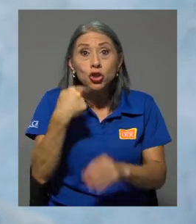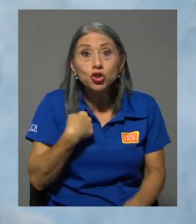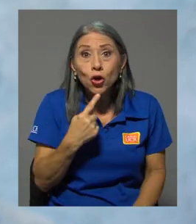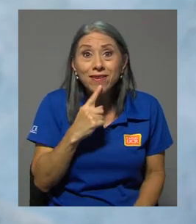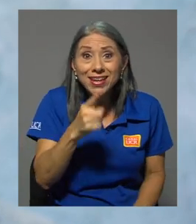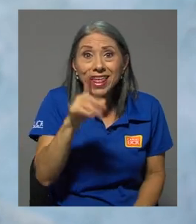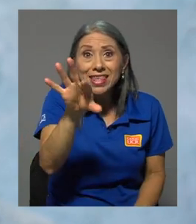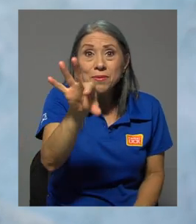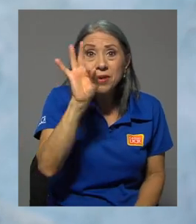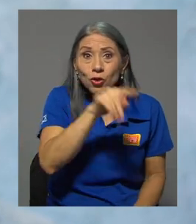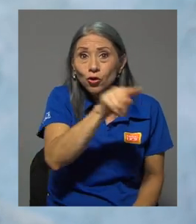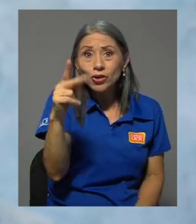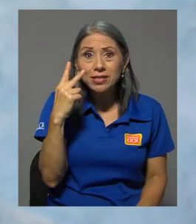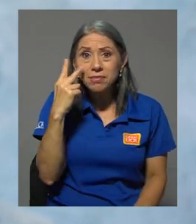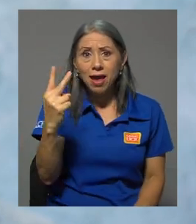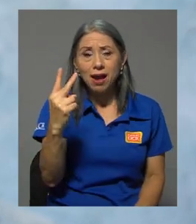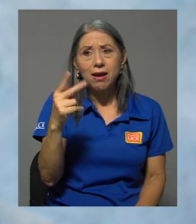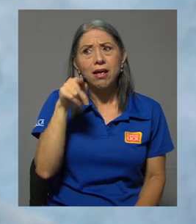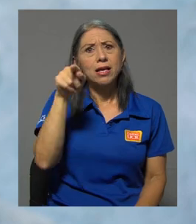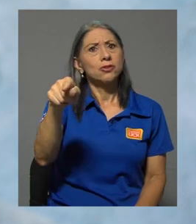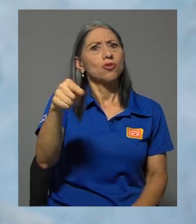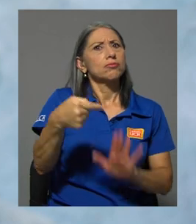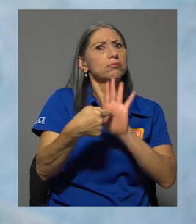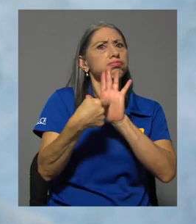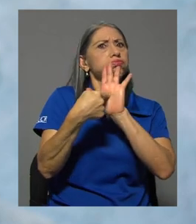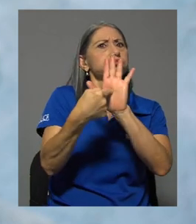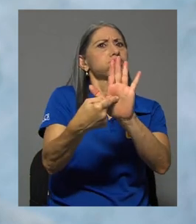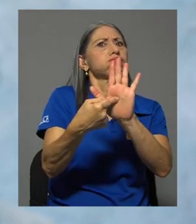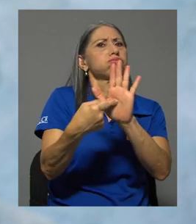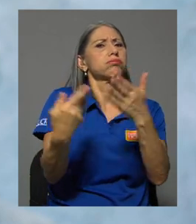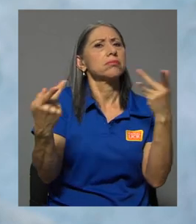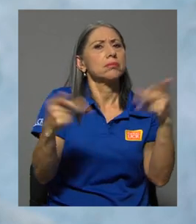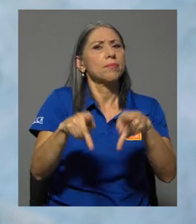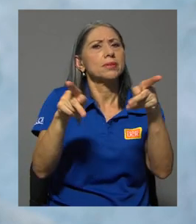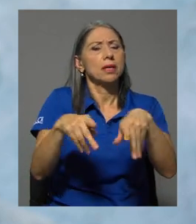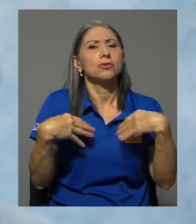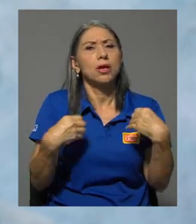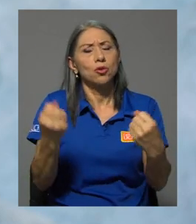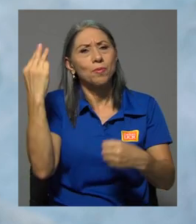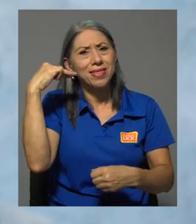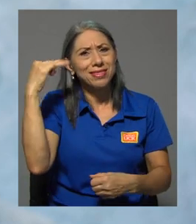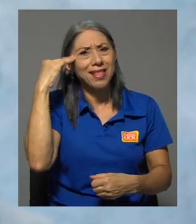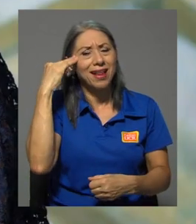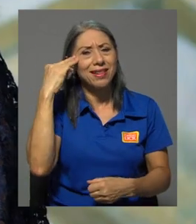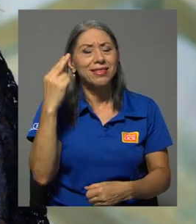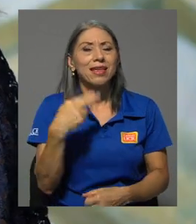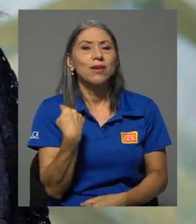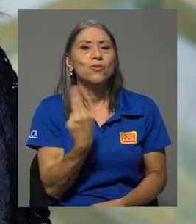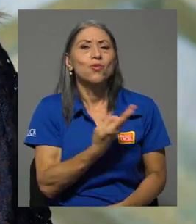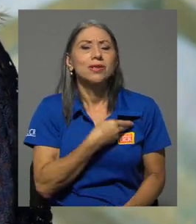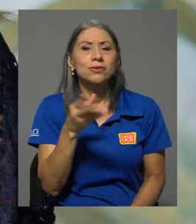que vean este informe, porque revela muchísimo sobre lo que está pasando con la salud mental de nuestros jóvenes.